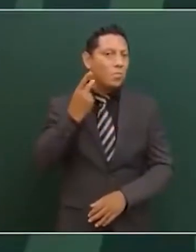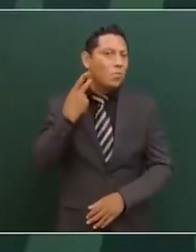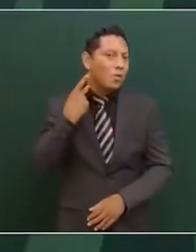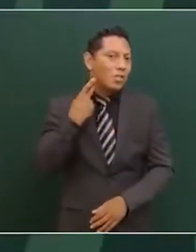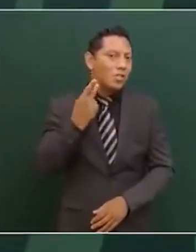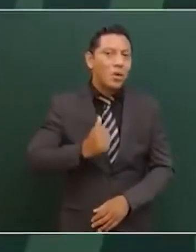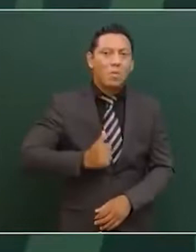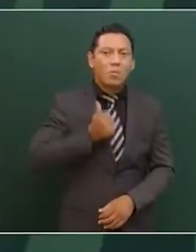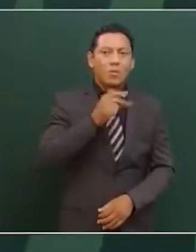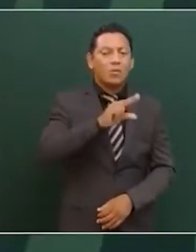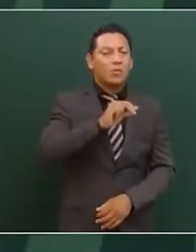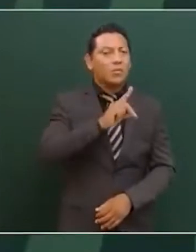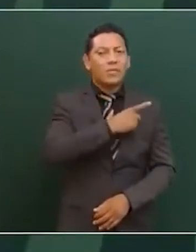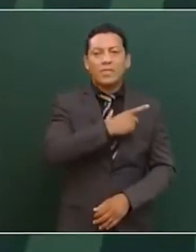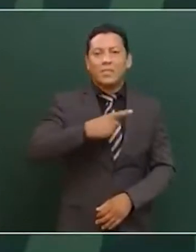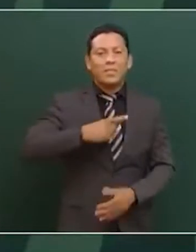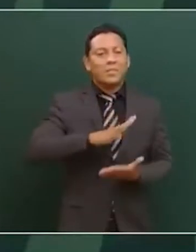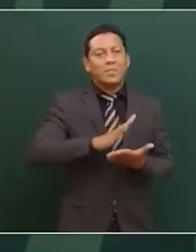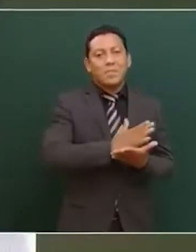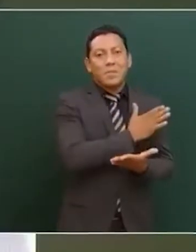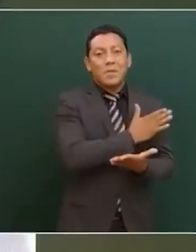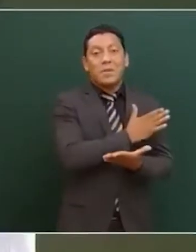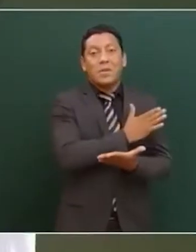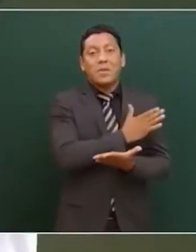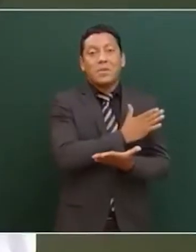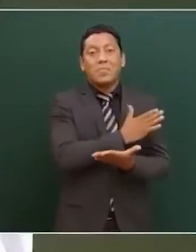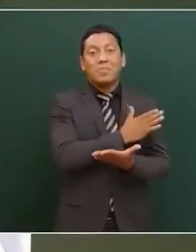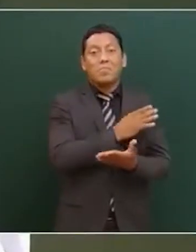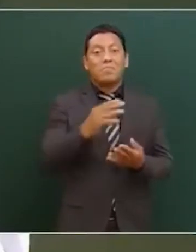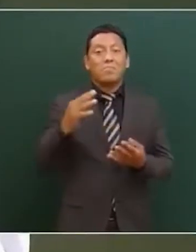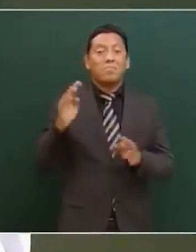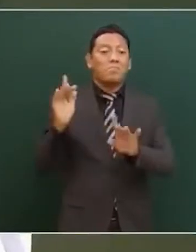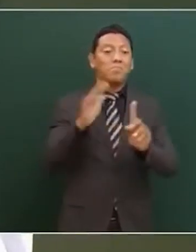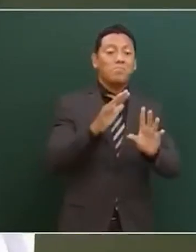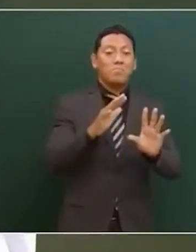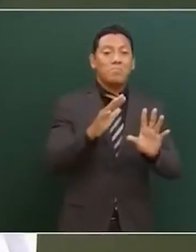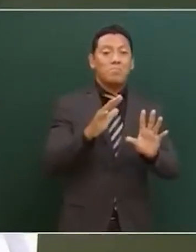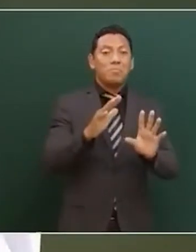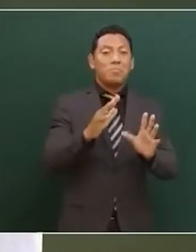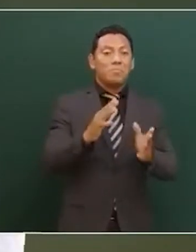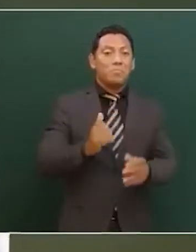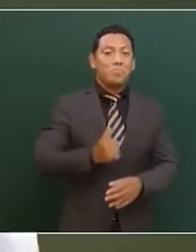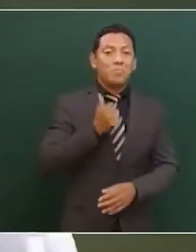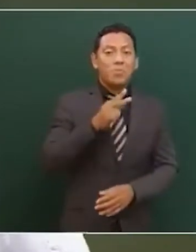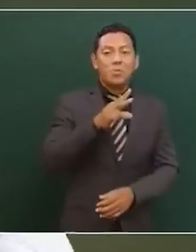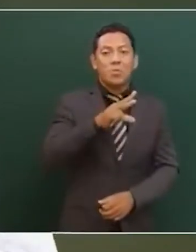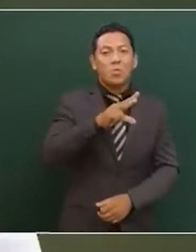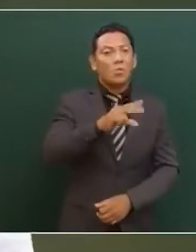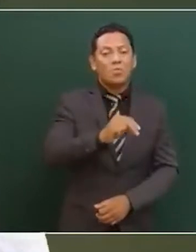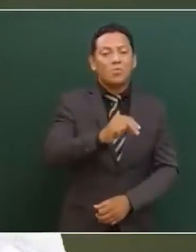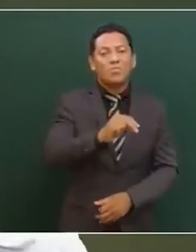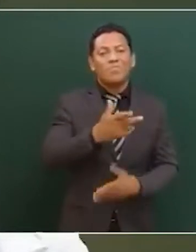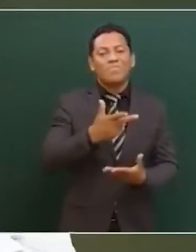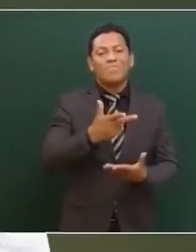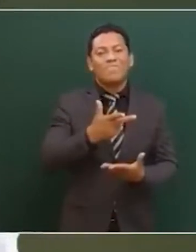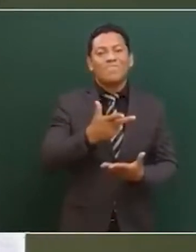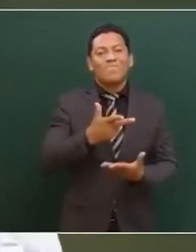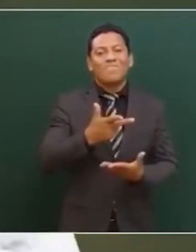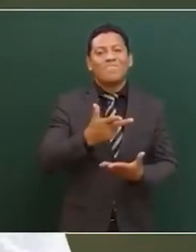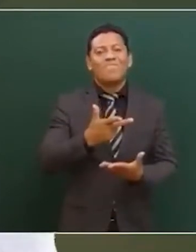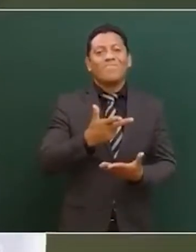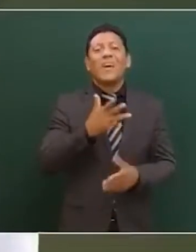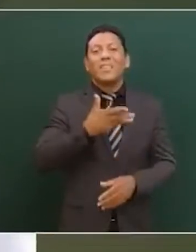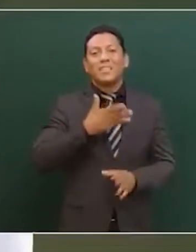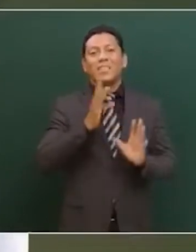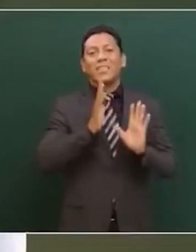de campañas mediáticas que ya se